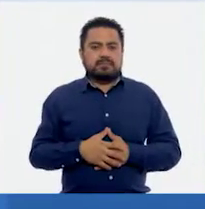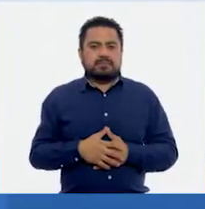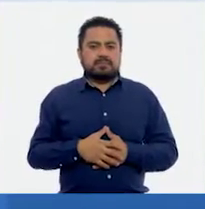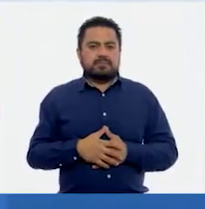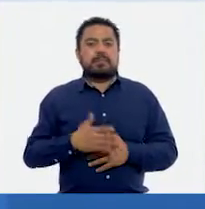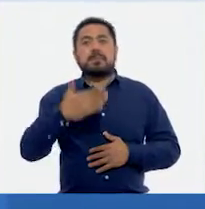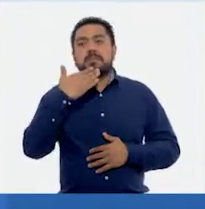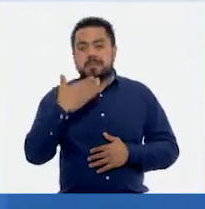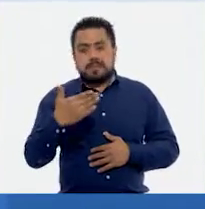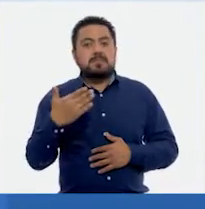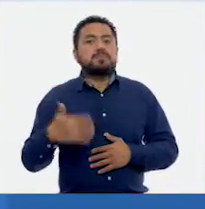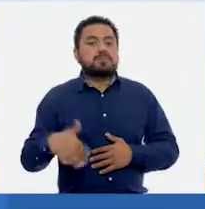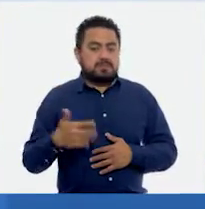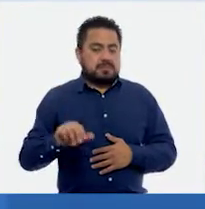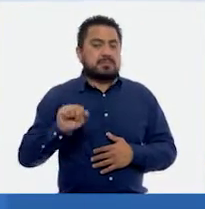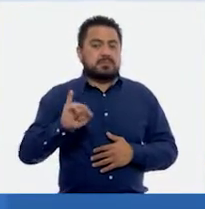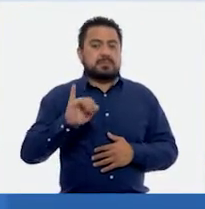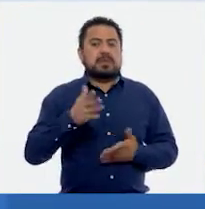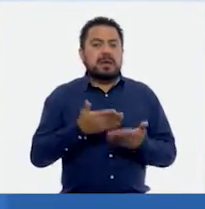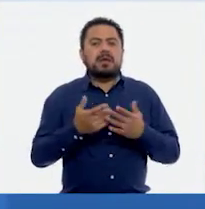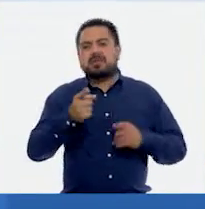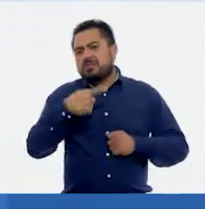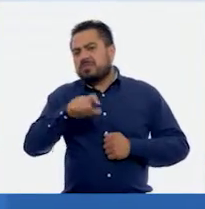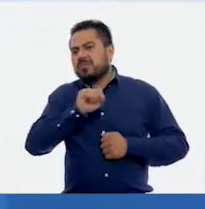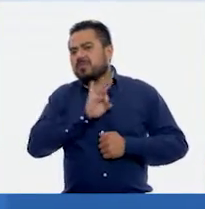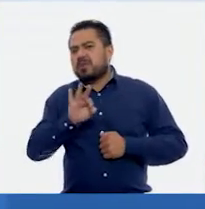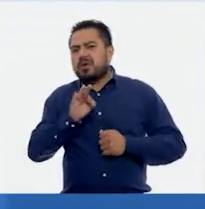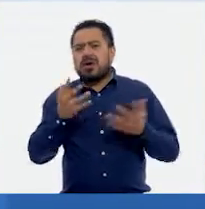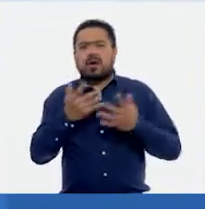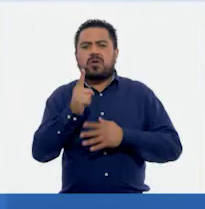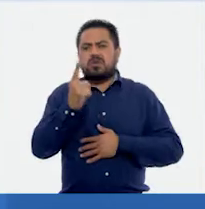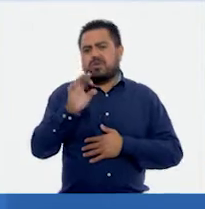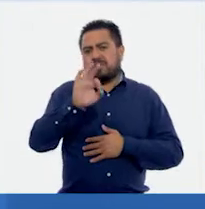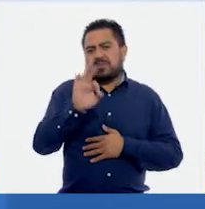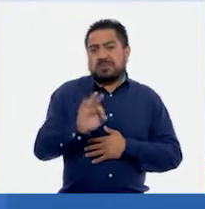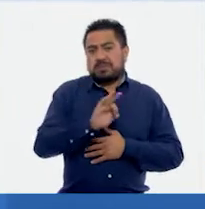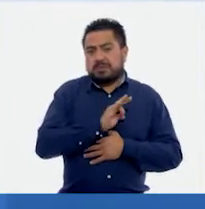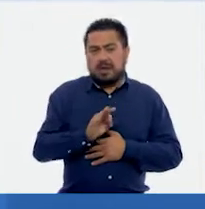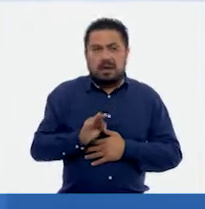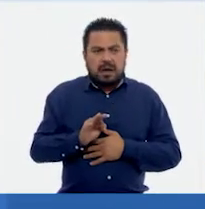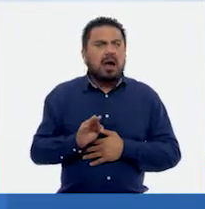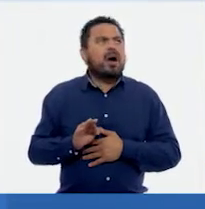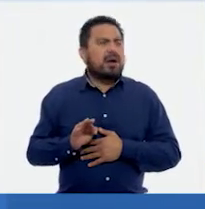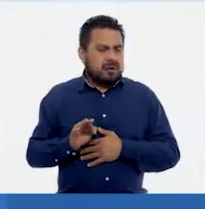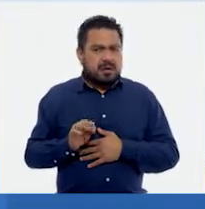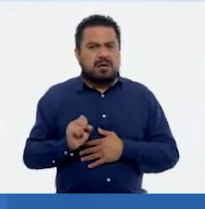Muy bien. Y, pues, también podríamos hacer el del 1%. Ajá.